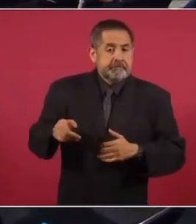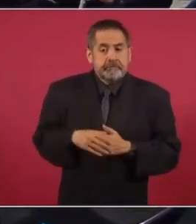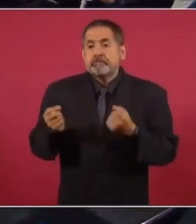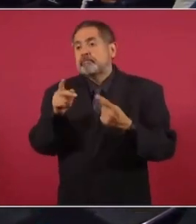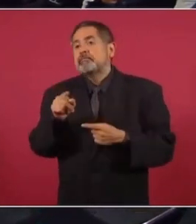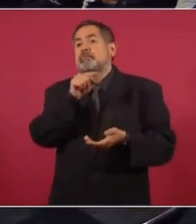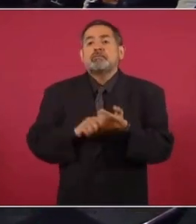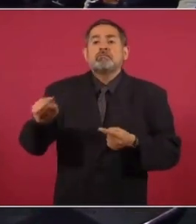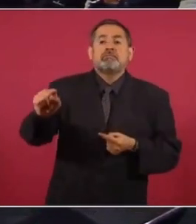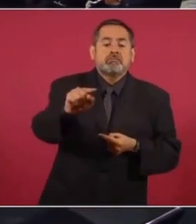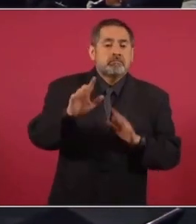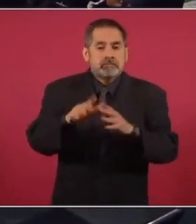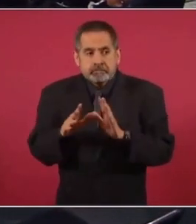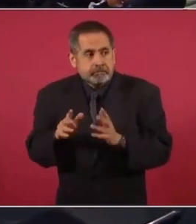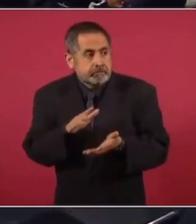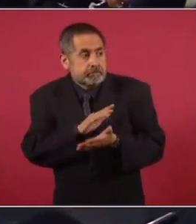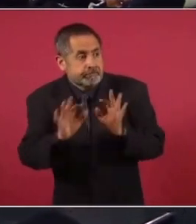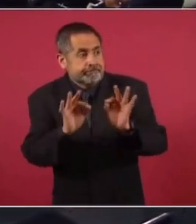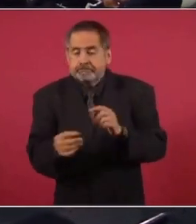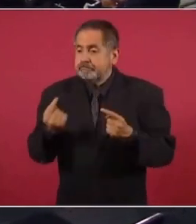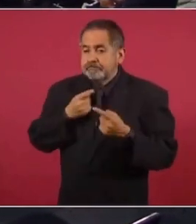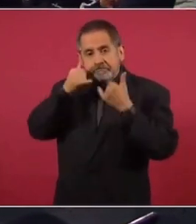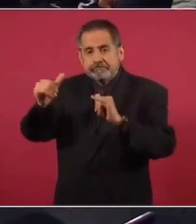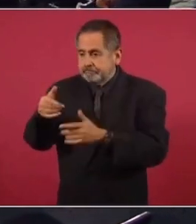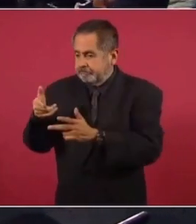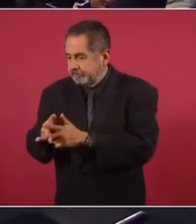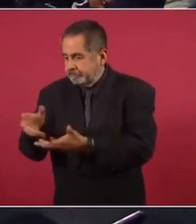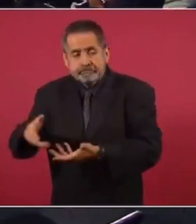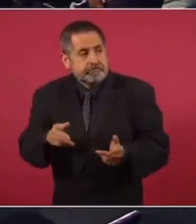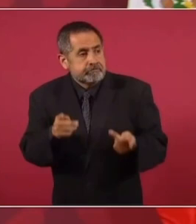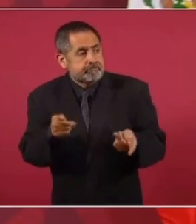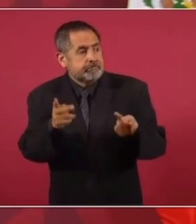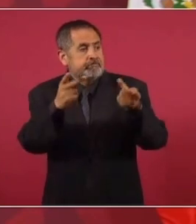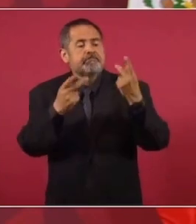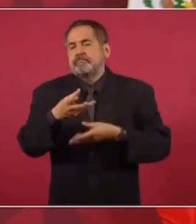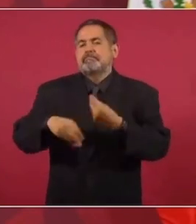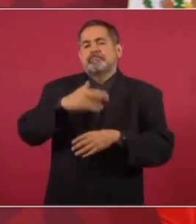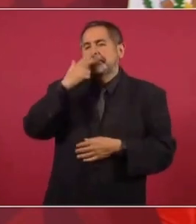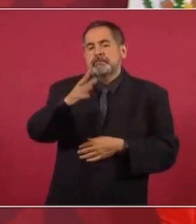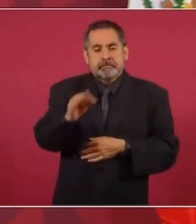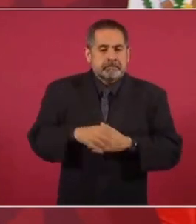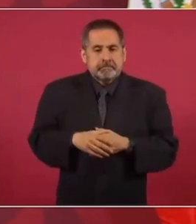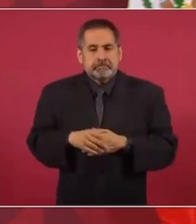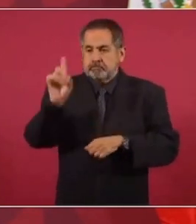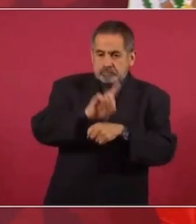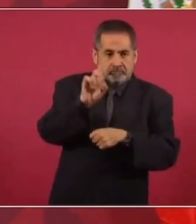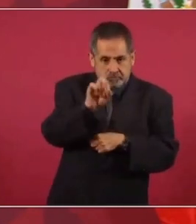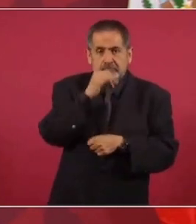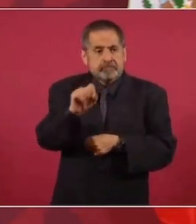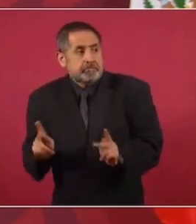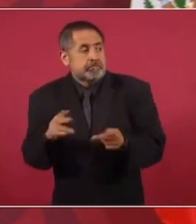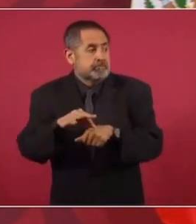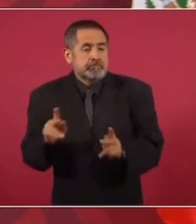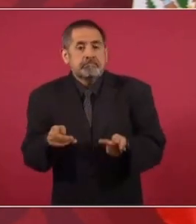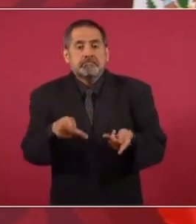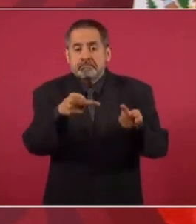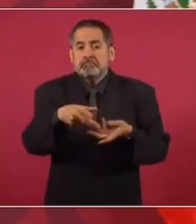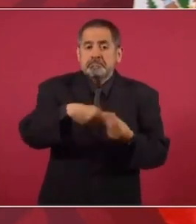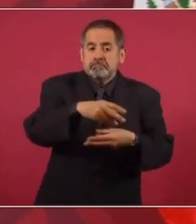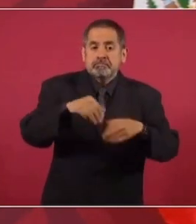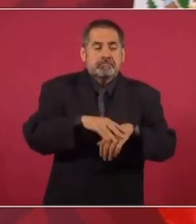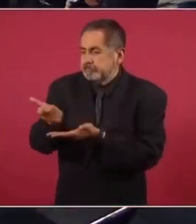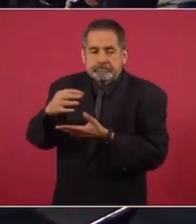en algunos lugares, matan dos. No solo el domingo, sino también a la mitad de la semana, porque hay